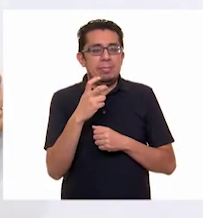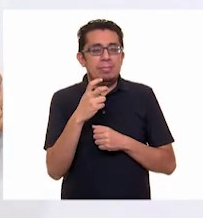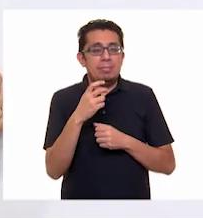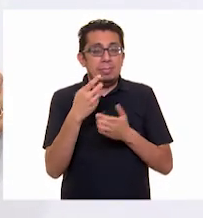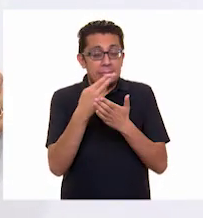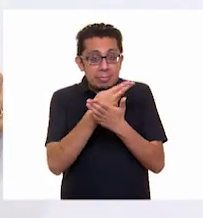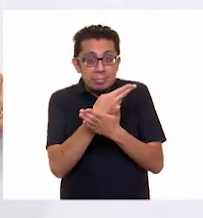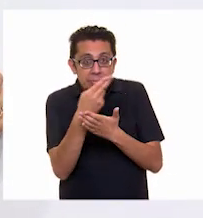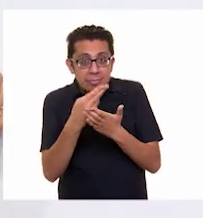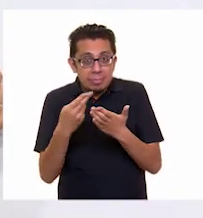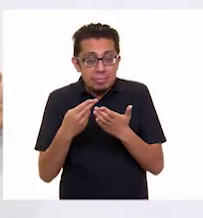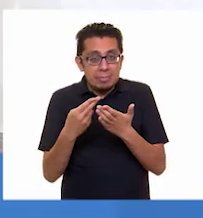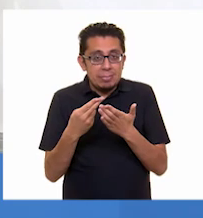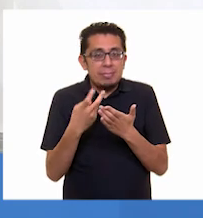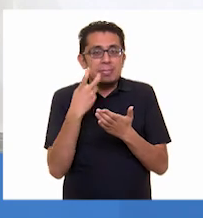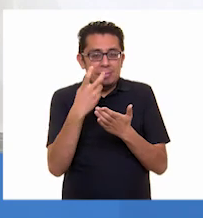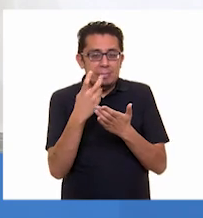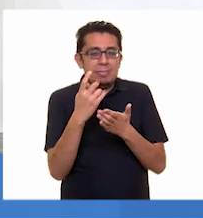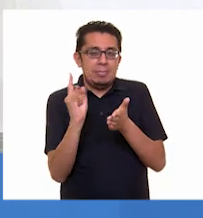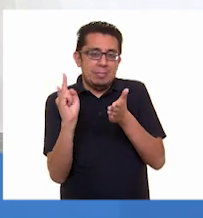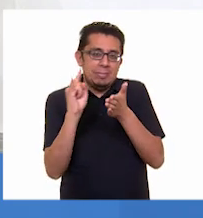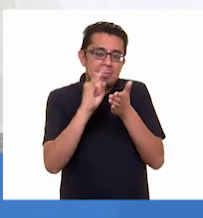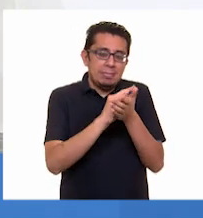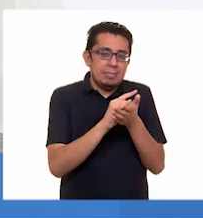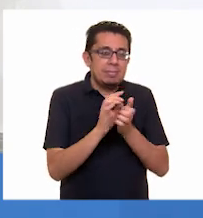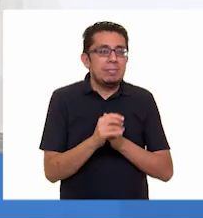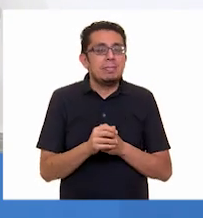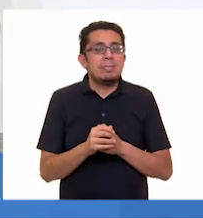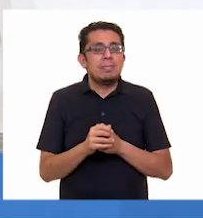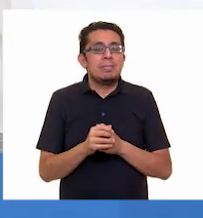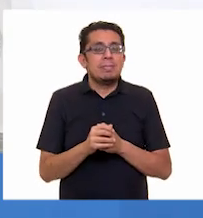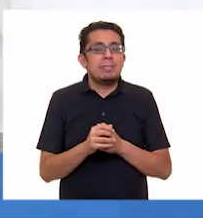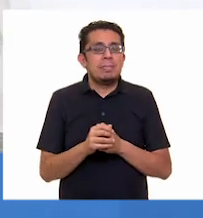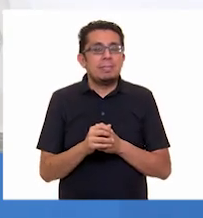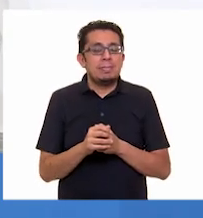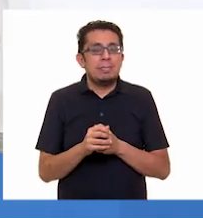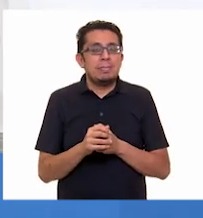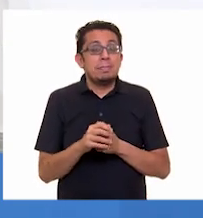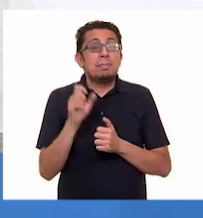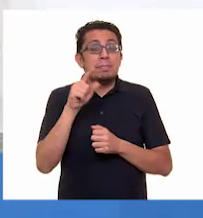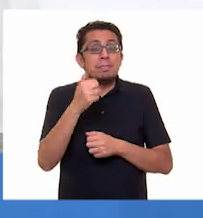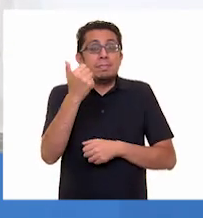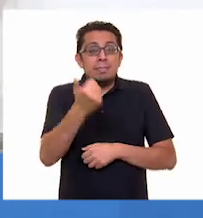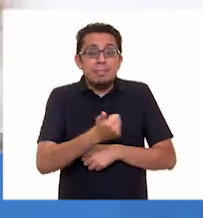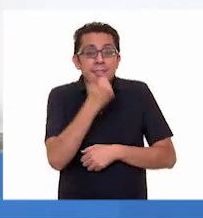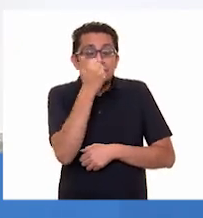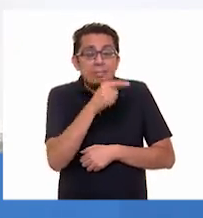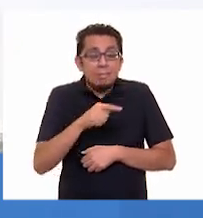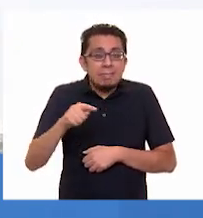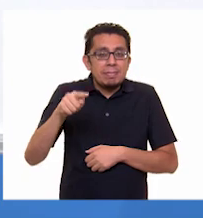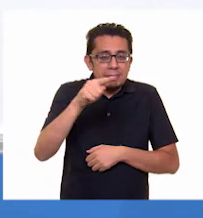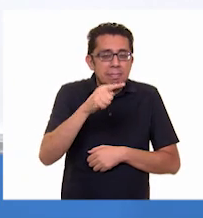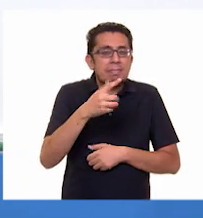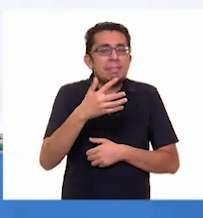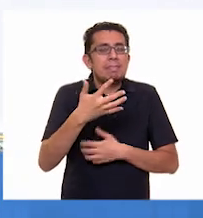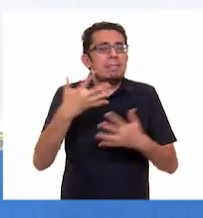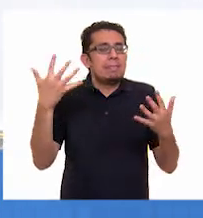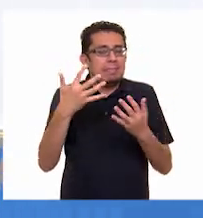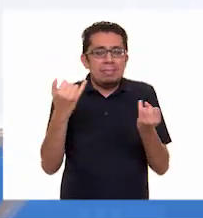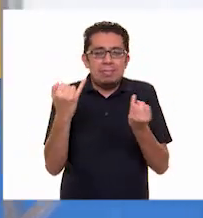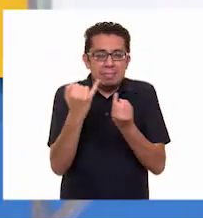El mismo que realizó Larisa. Y que los alumnos elaboren en sus hogares con apoyo de sus familias.